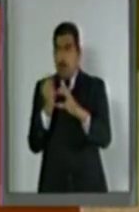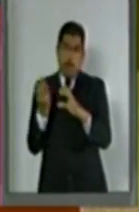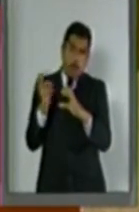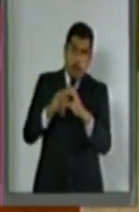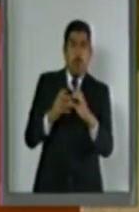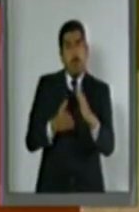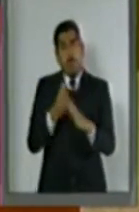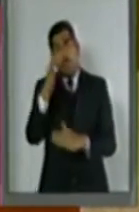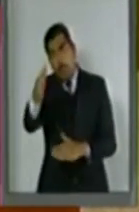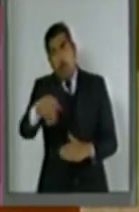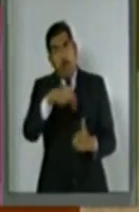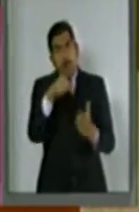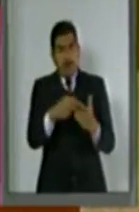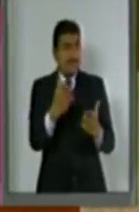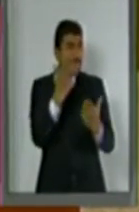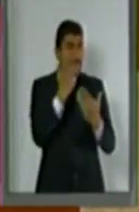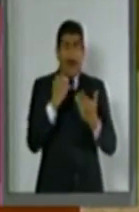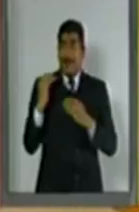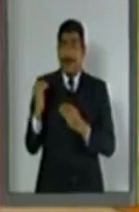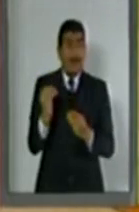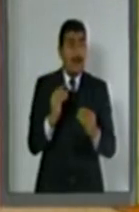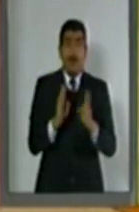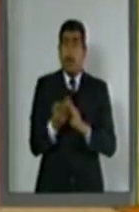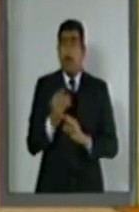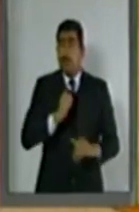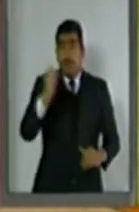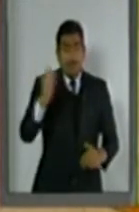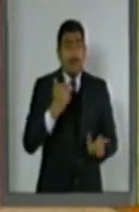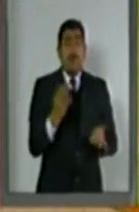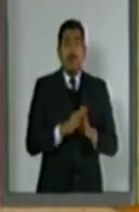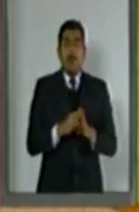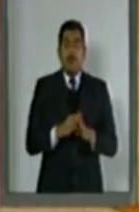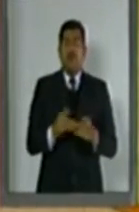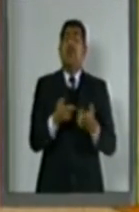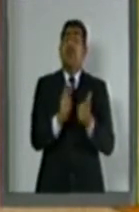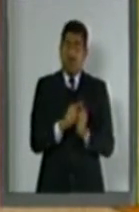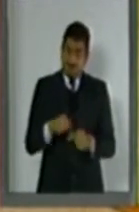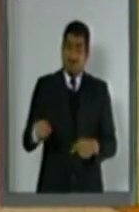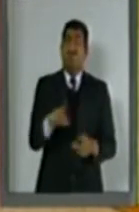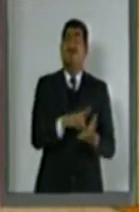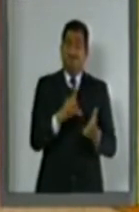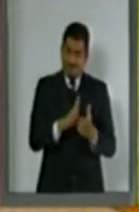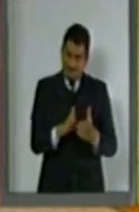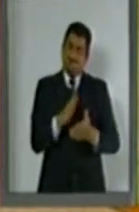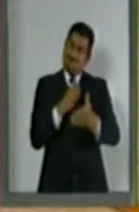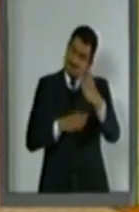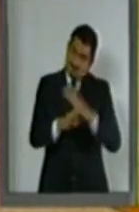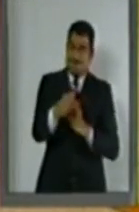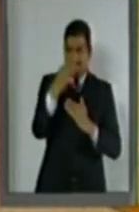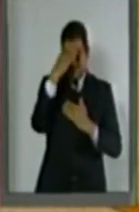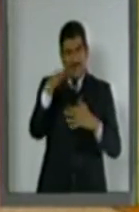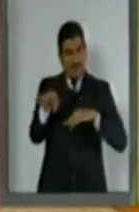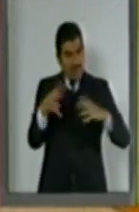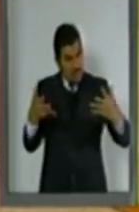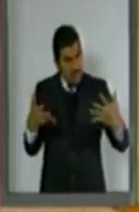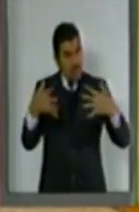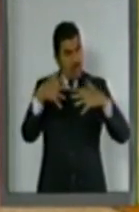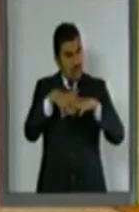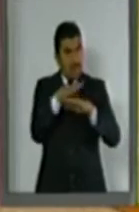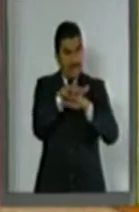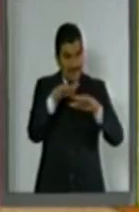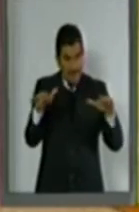permita llegar a otros lugares. Es importante que los grupos vulnerables accedan al emprendimiento y al empleo de igualdad en condiciones